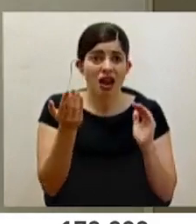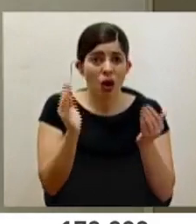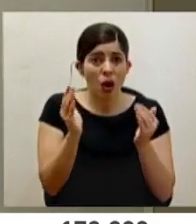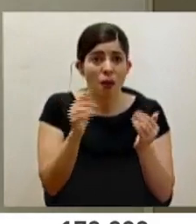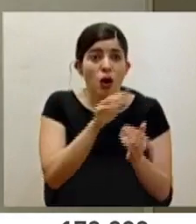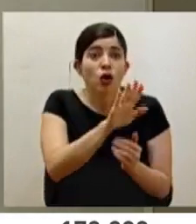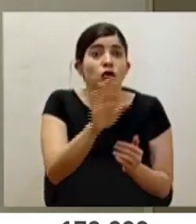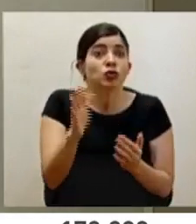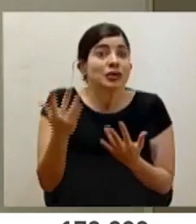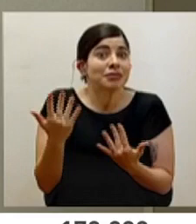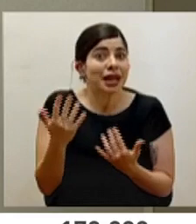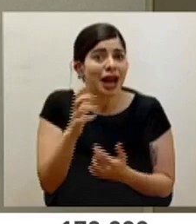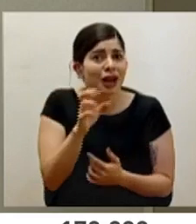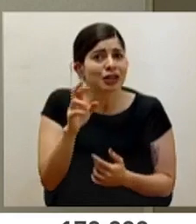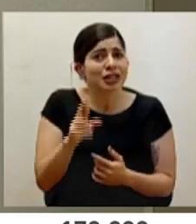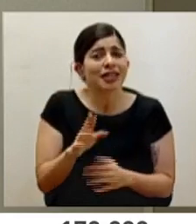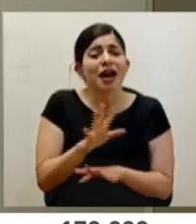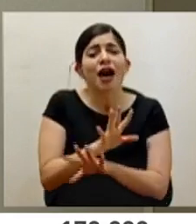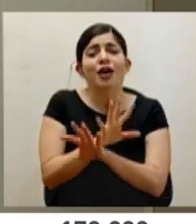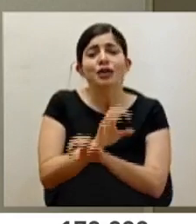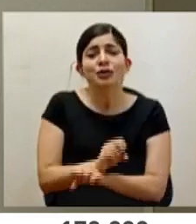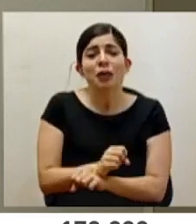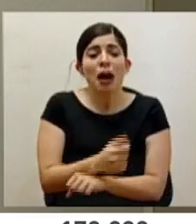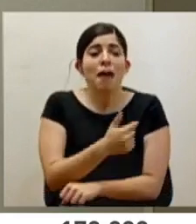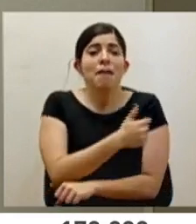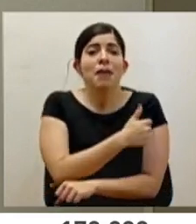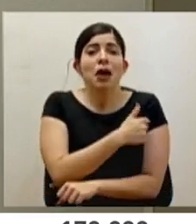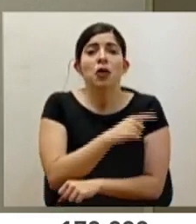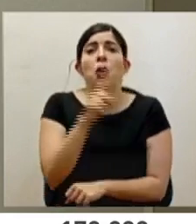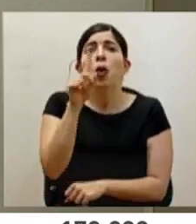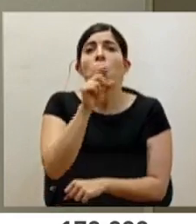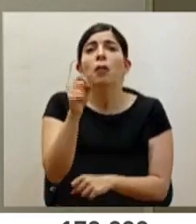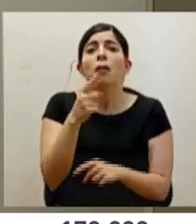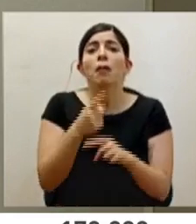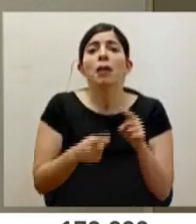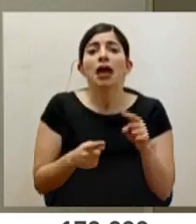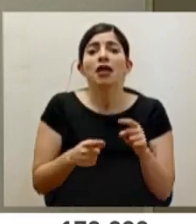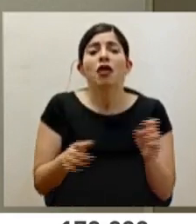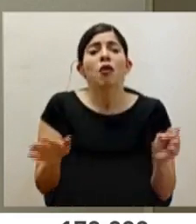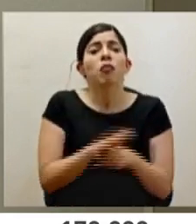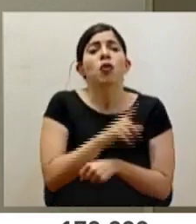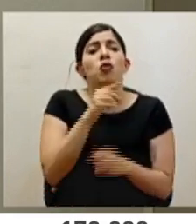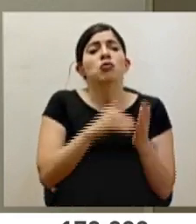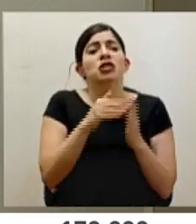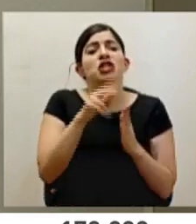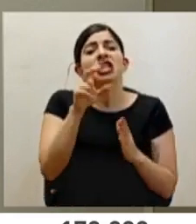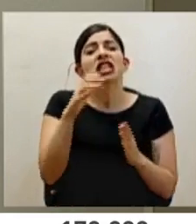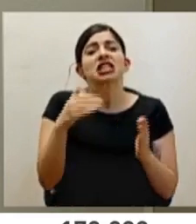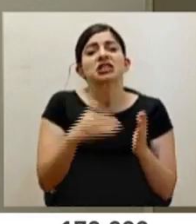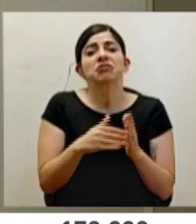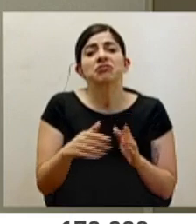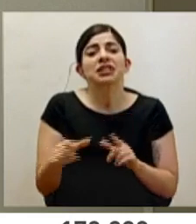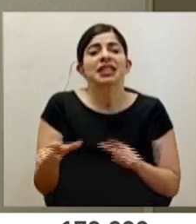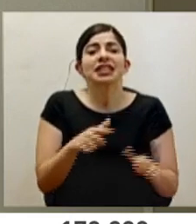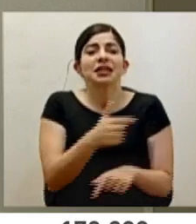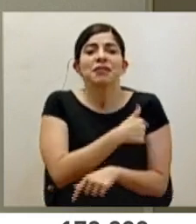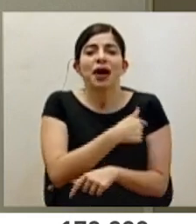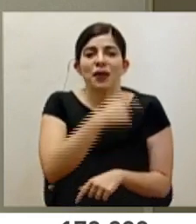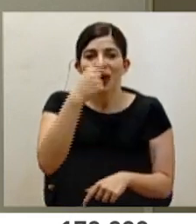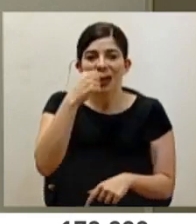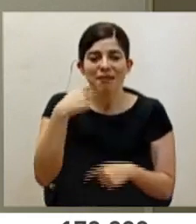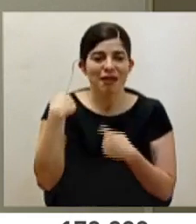expectativas. Costa Rica está acostumbrado a vacunar en un mes y medio, un millón y trescientos mil personas con la vacuna de influenza.